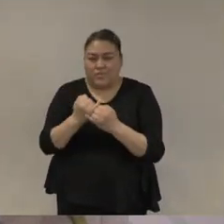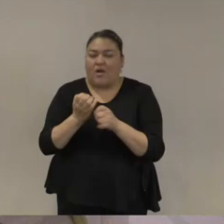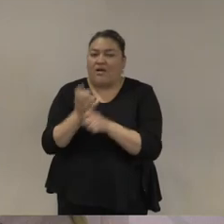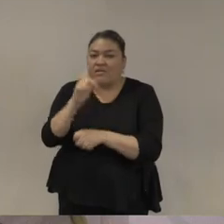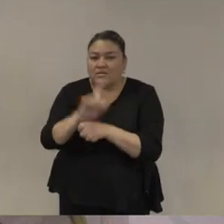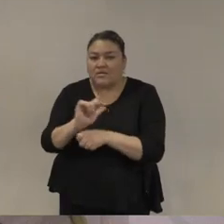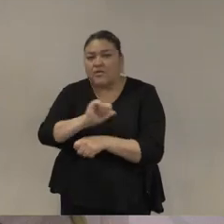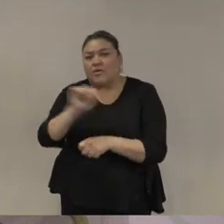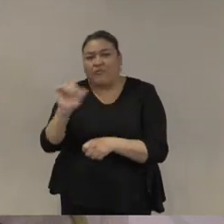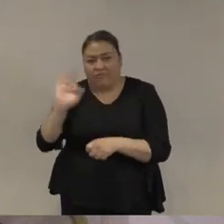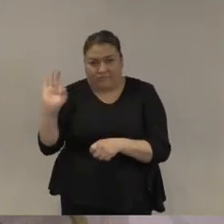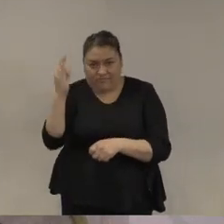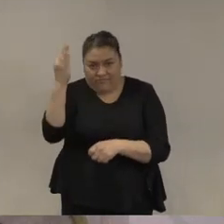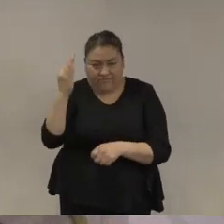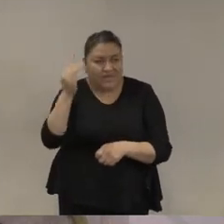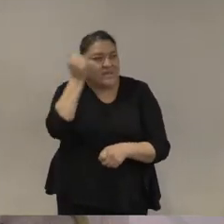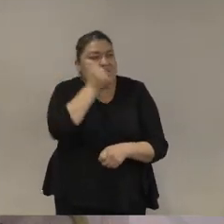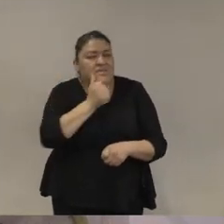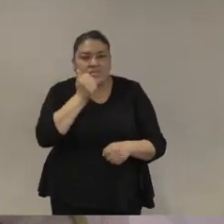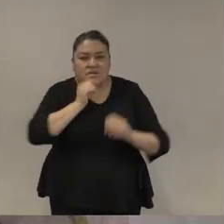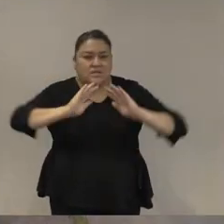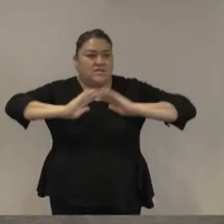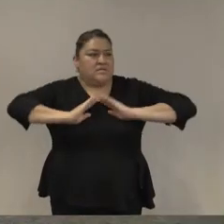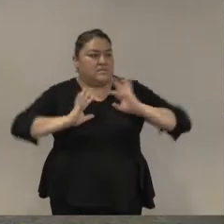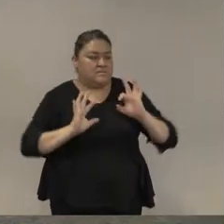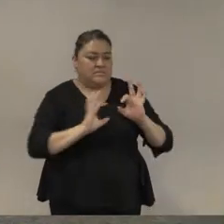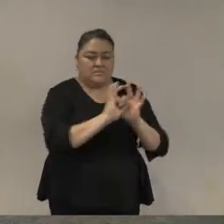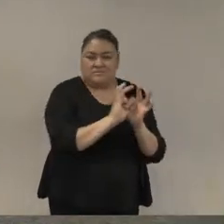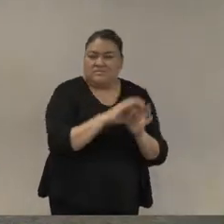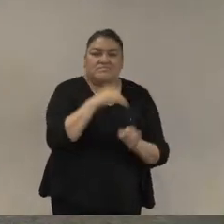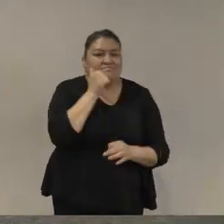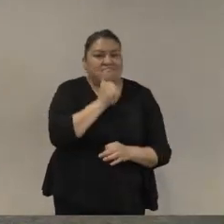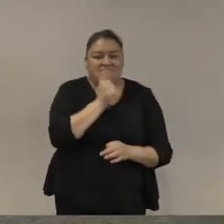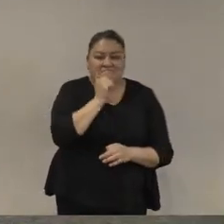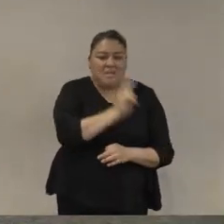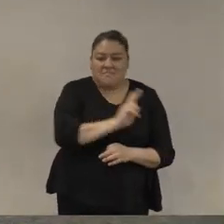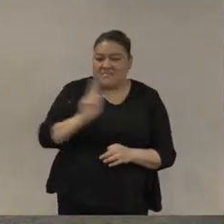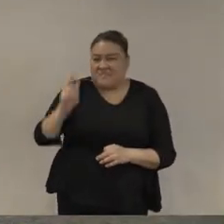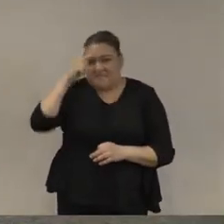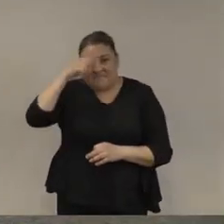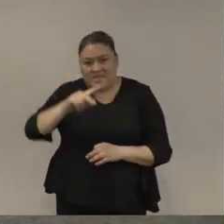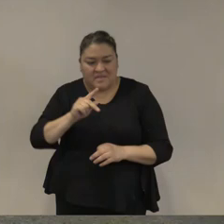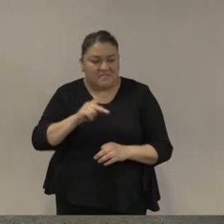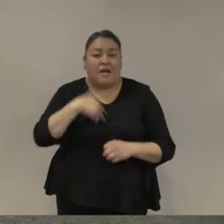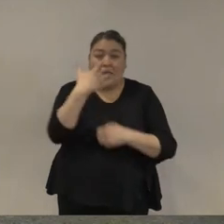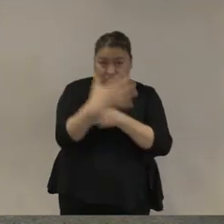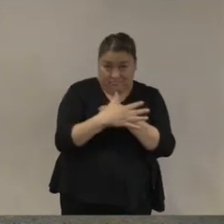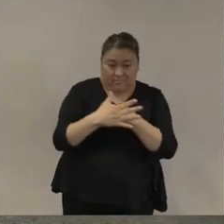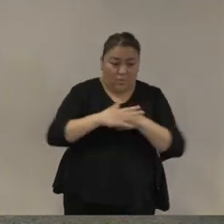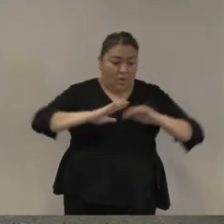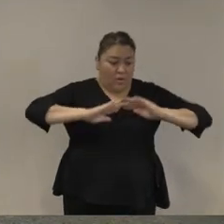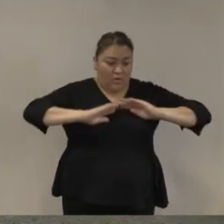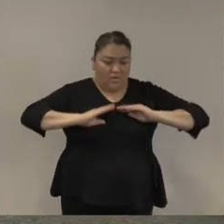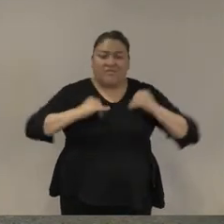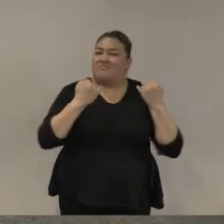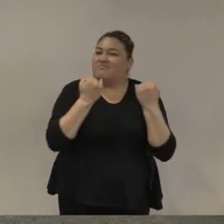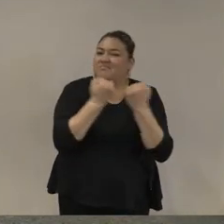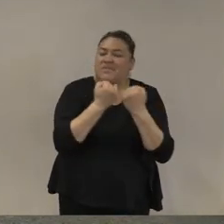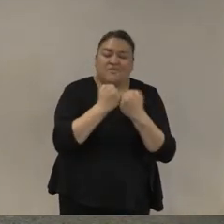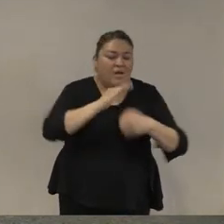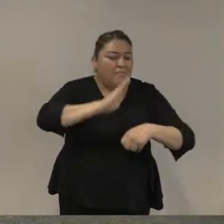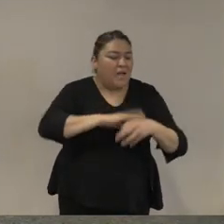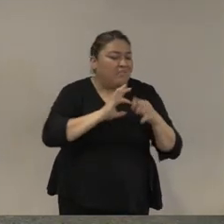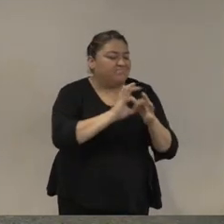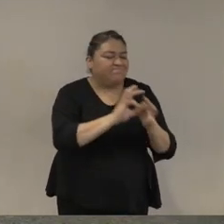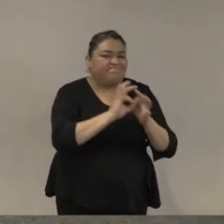federales con respecto a las Fuerzas Armadas esta dependencia va a ir encrechendo y se va a ir agudizando y no la